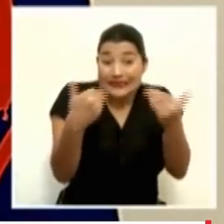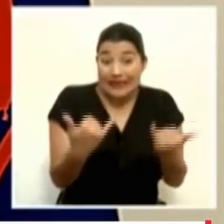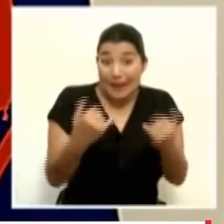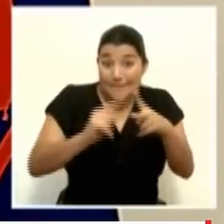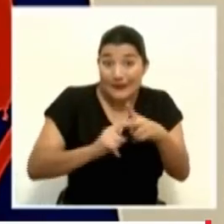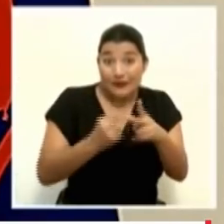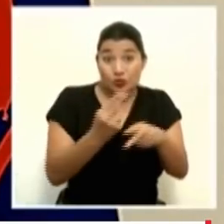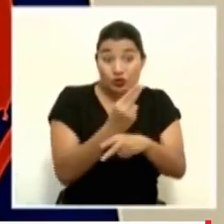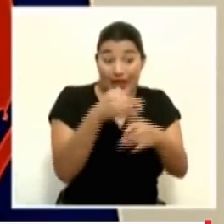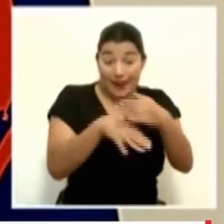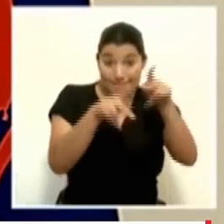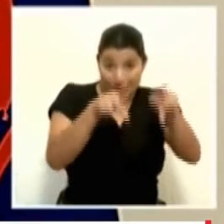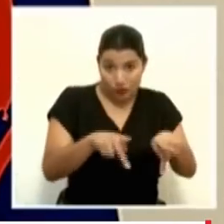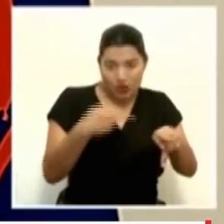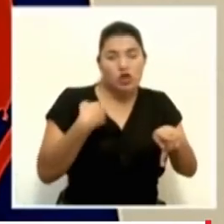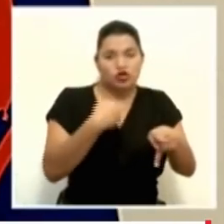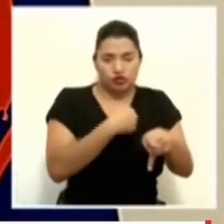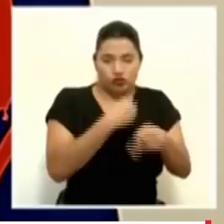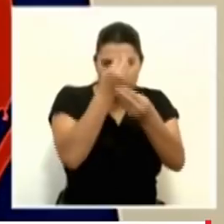de estas terapias.